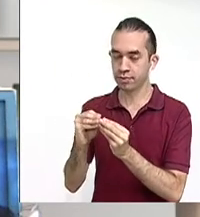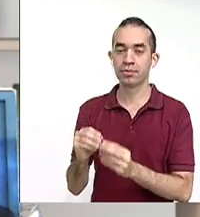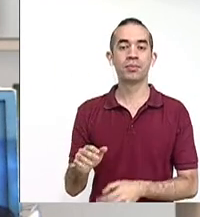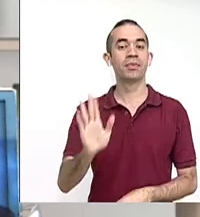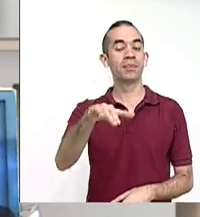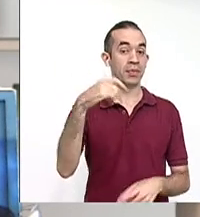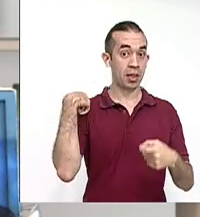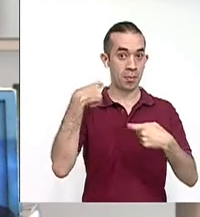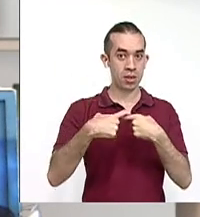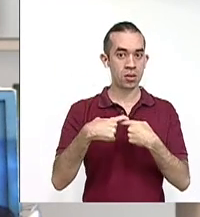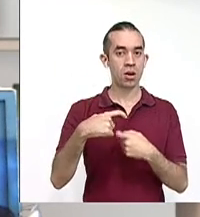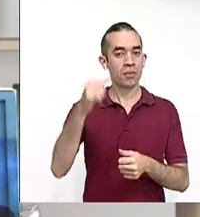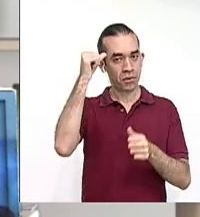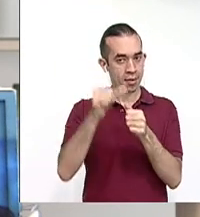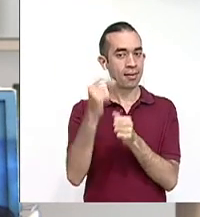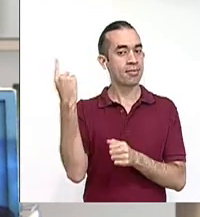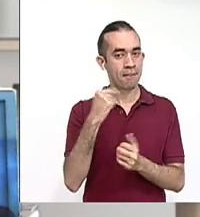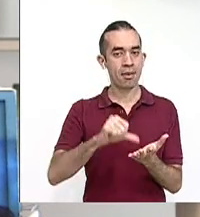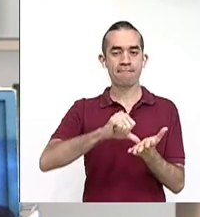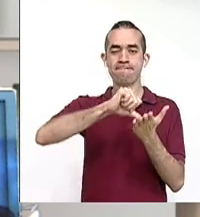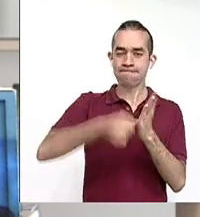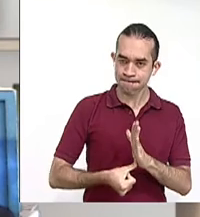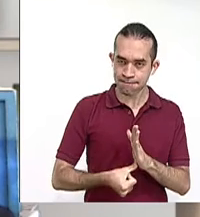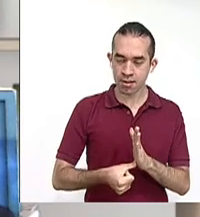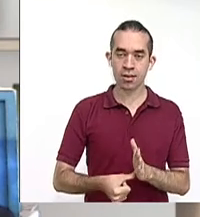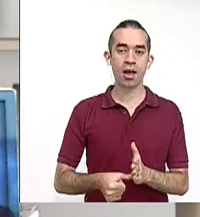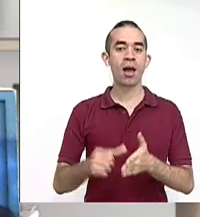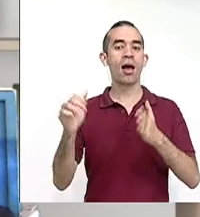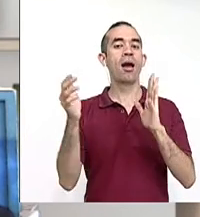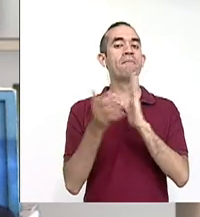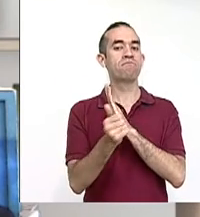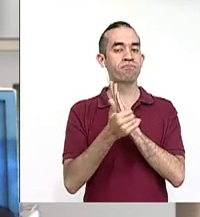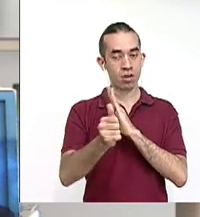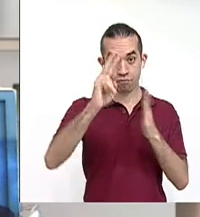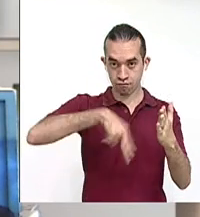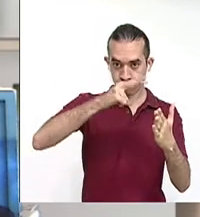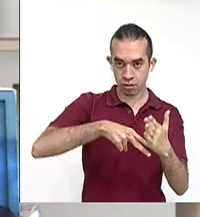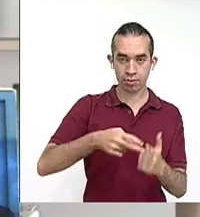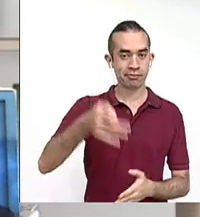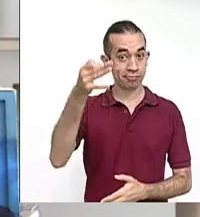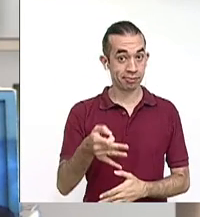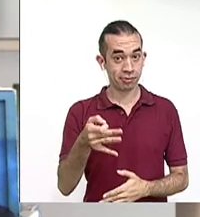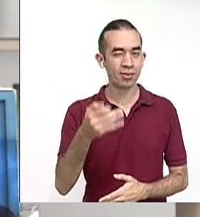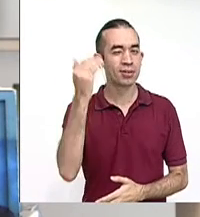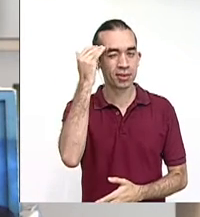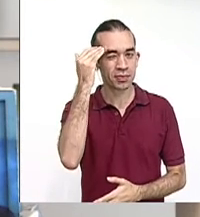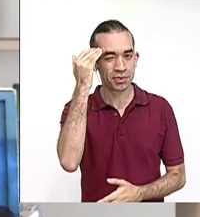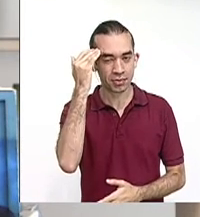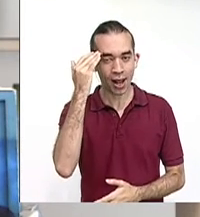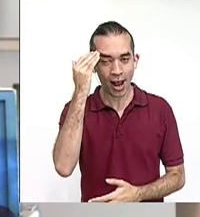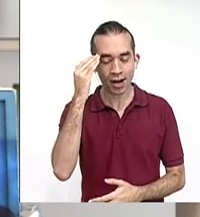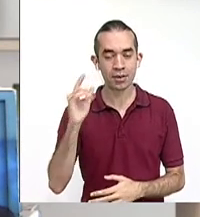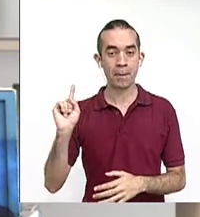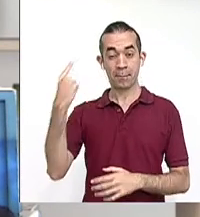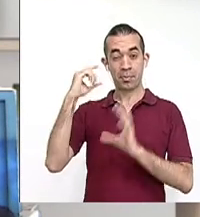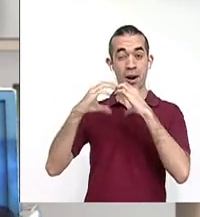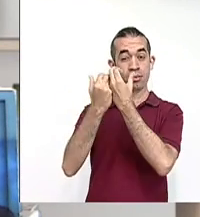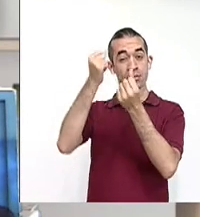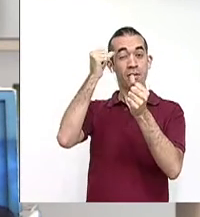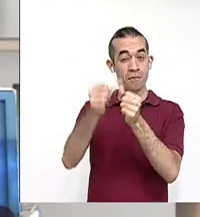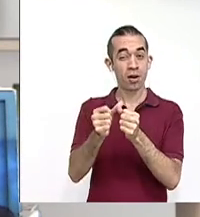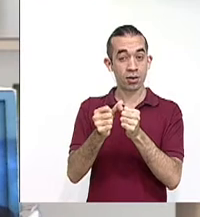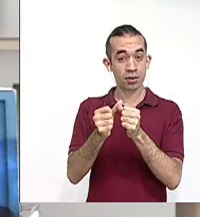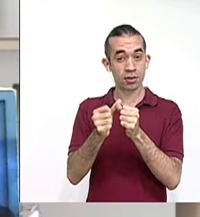siempre hemos dado énfasis al desarrollo de las habilidades de lectura. Sí, ¿recuerdan en la primera clase? Vimos